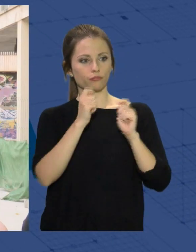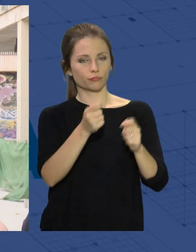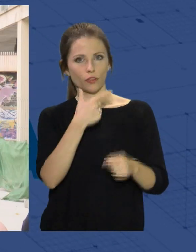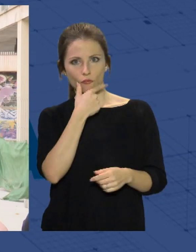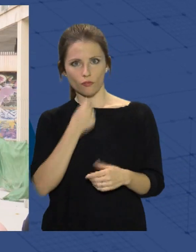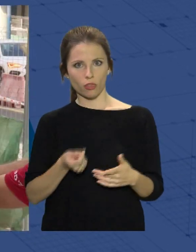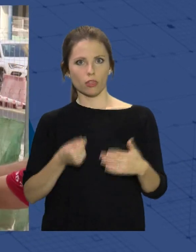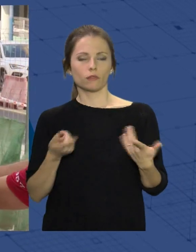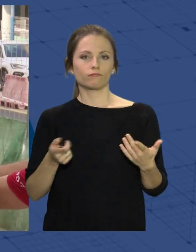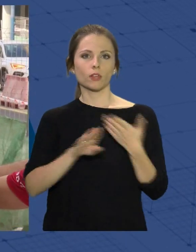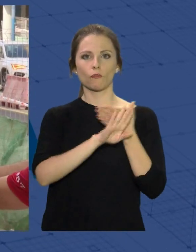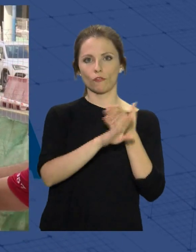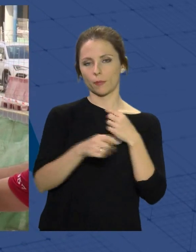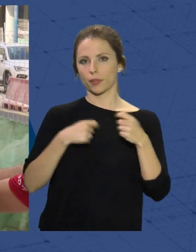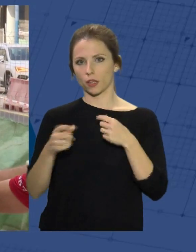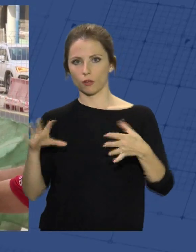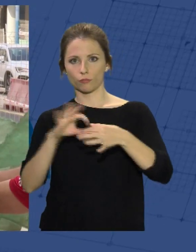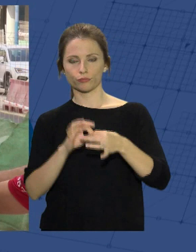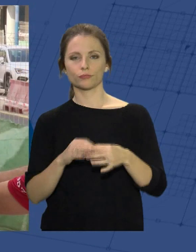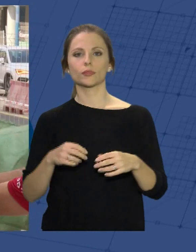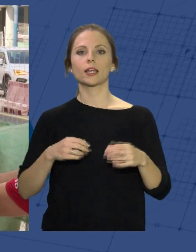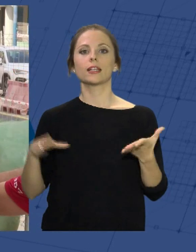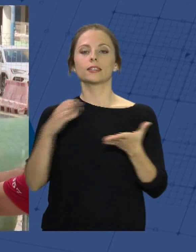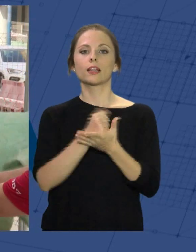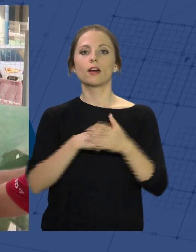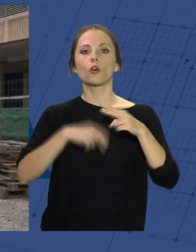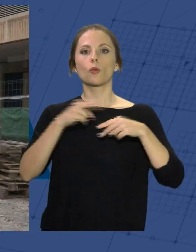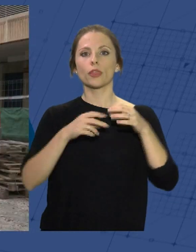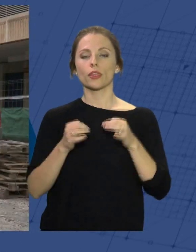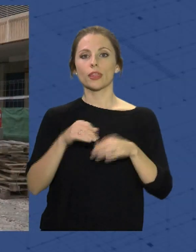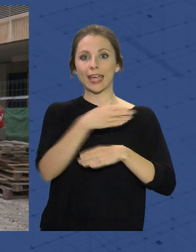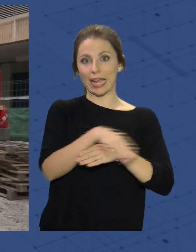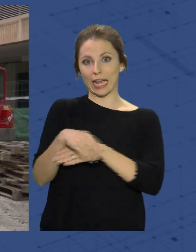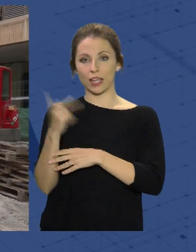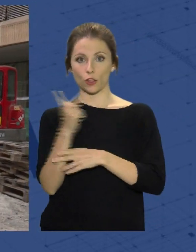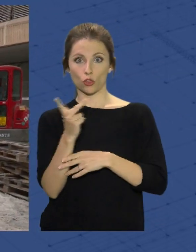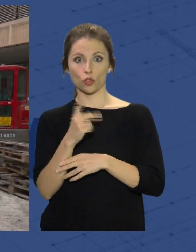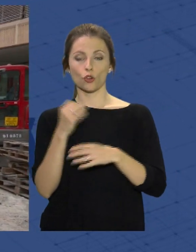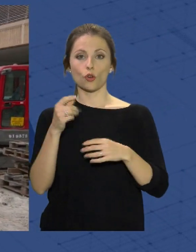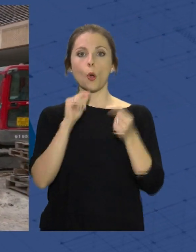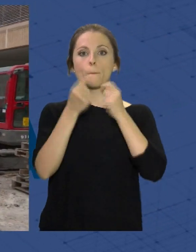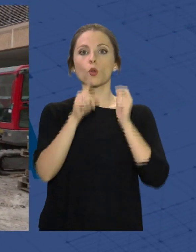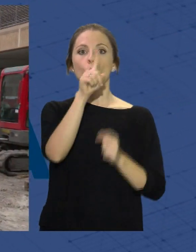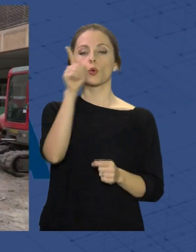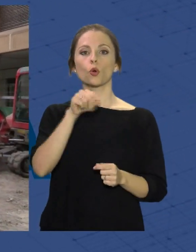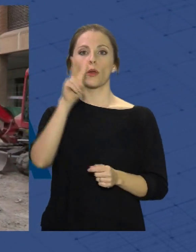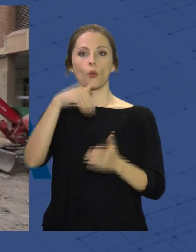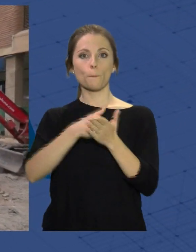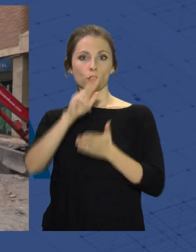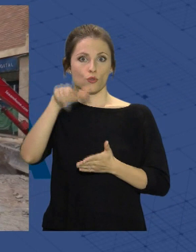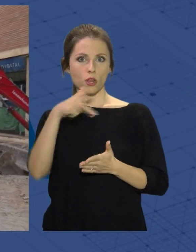comerciantes y vecinos. Los trabajos de remodelación de las calles Blas Infante y Arcipreste de Ita tienen un presupuesto de 1,2 millones.